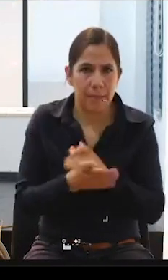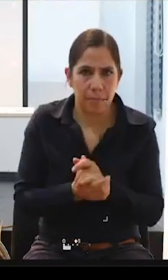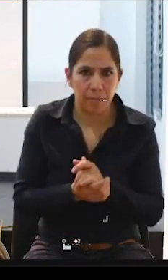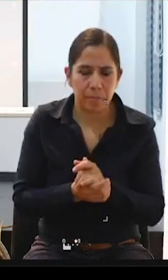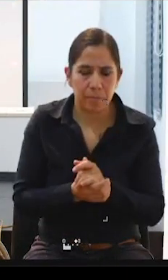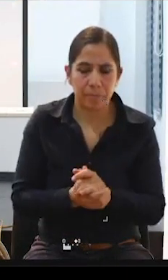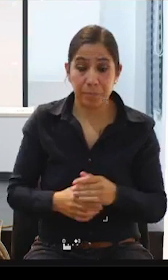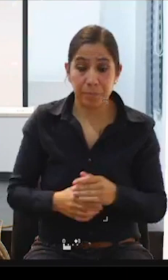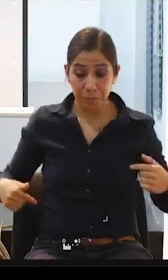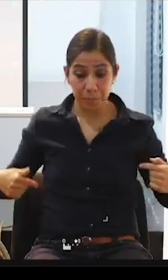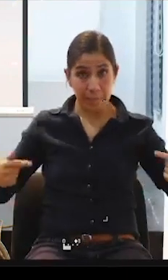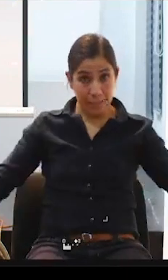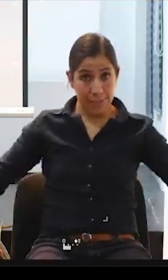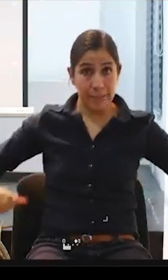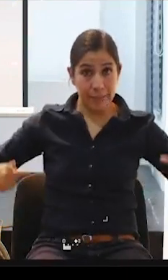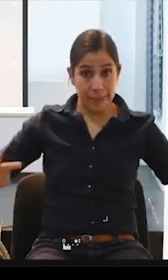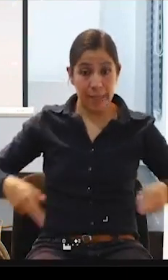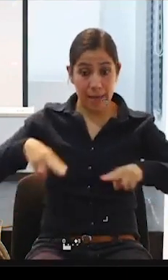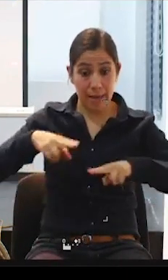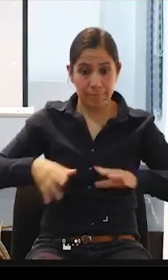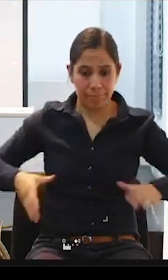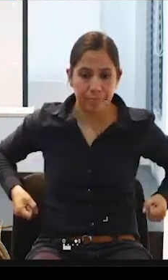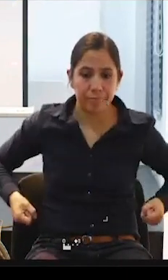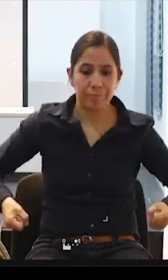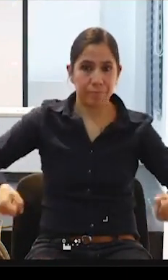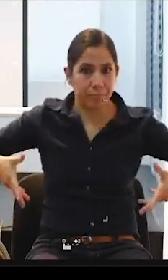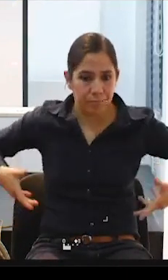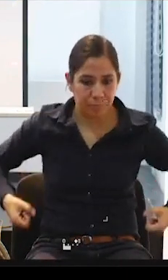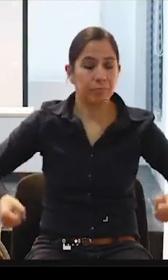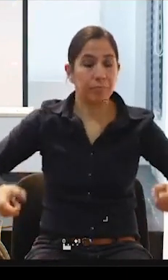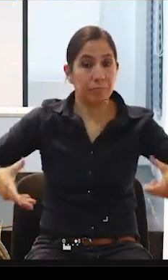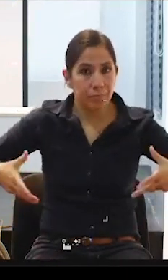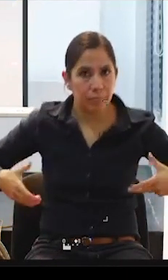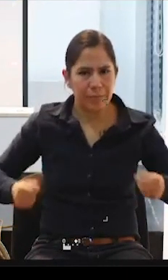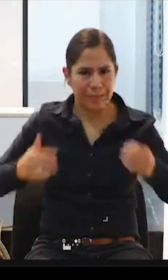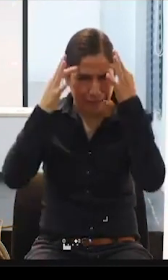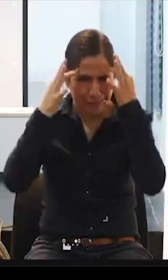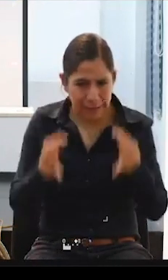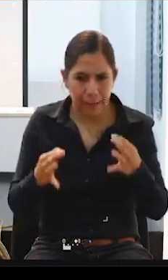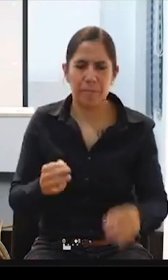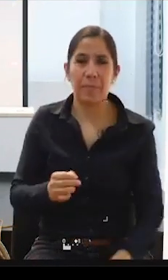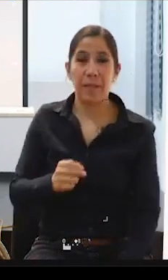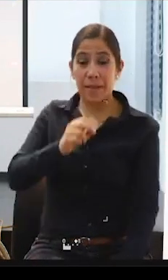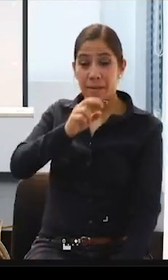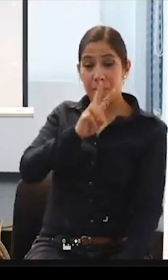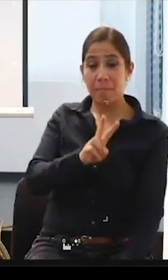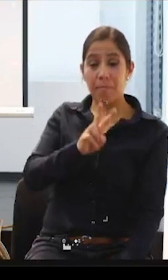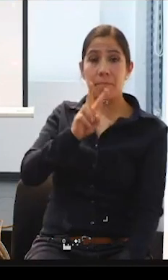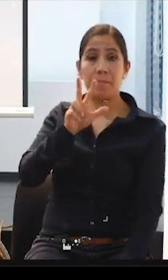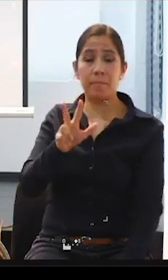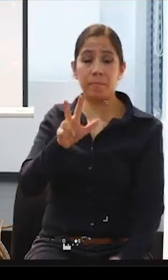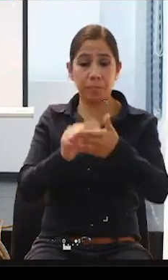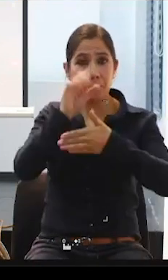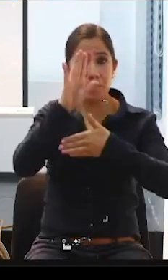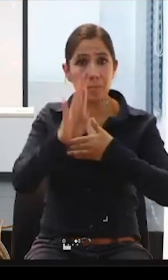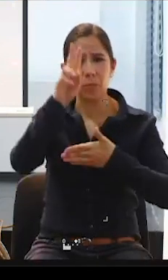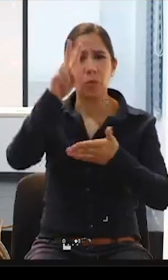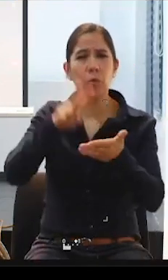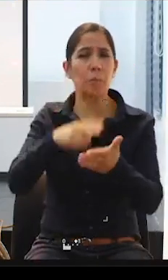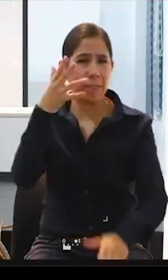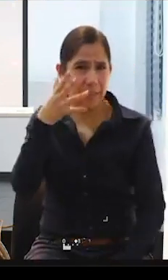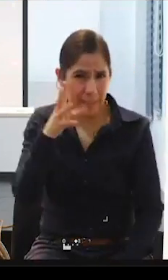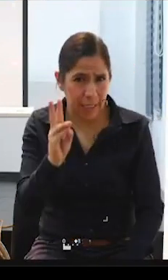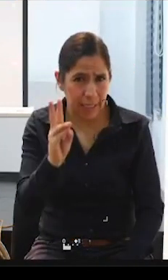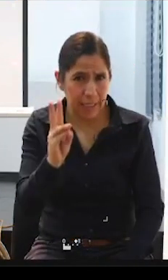manuales, ¿verdad?, que lo hicimos un 23 de abril del 2016, comenzamos saliendo del parque